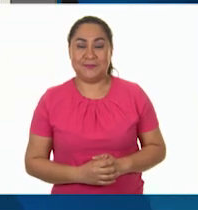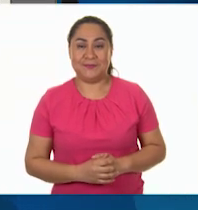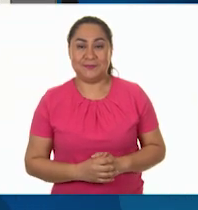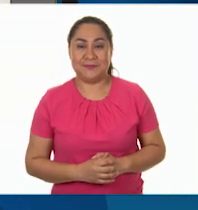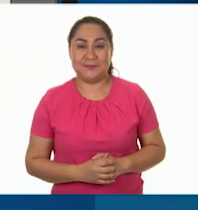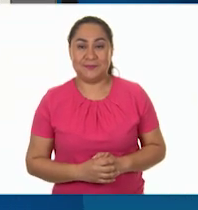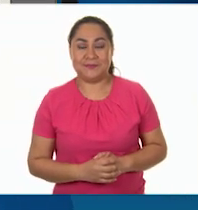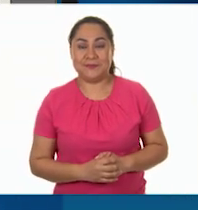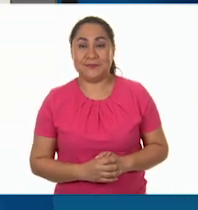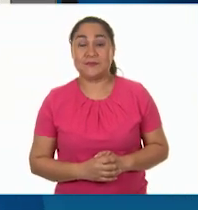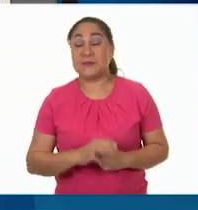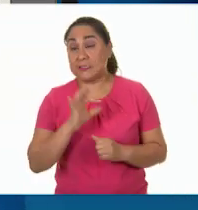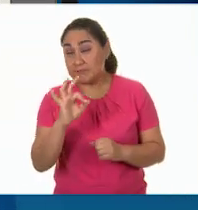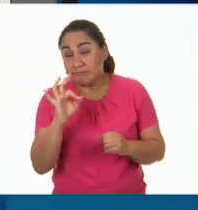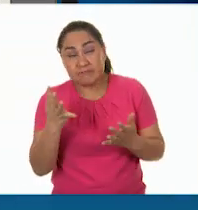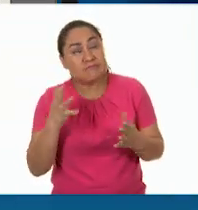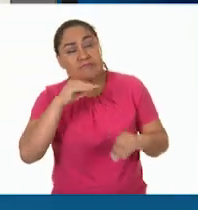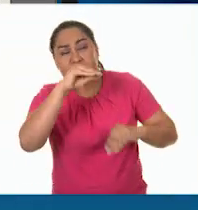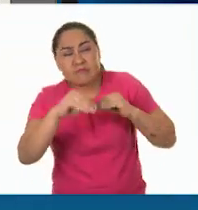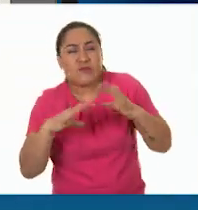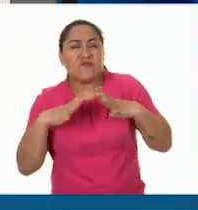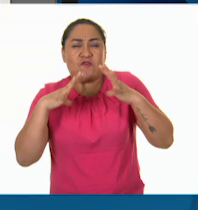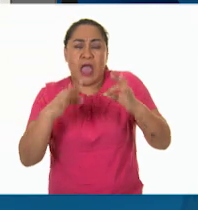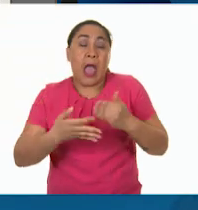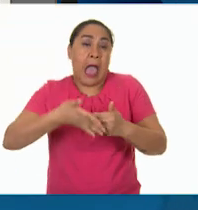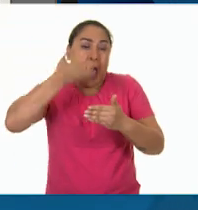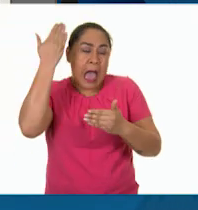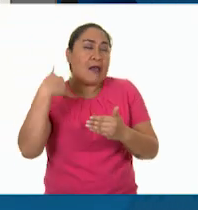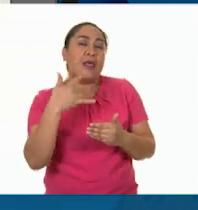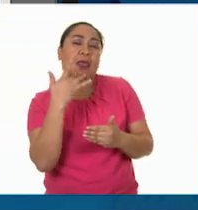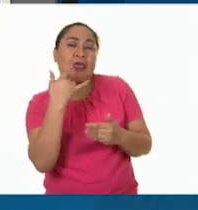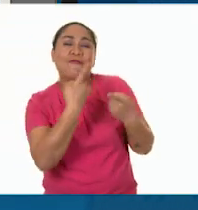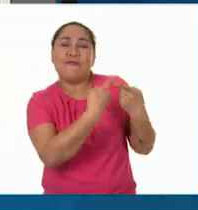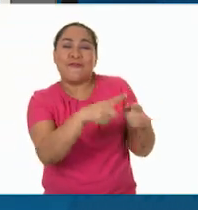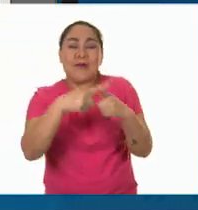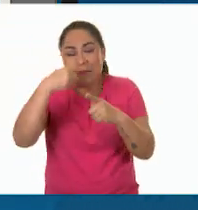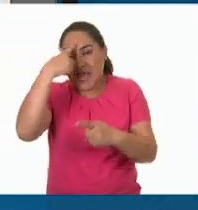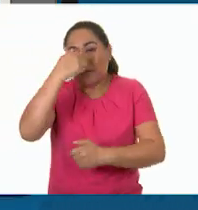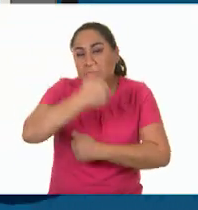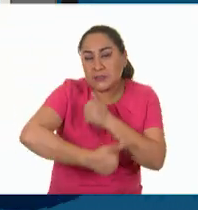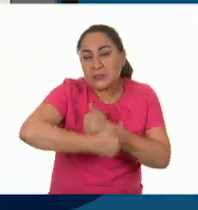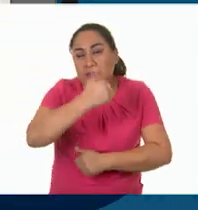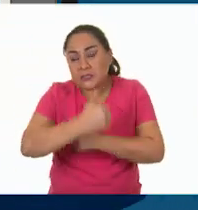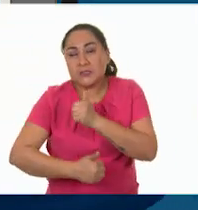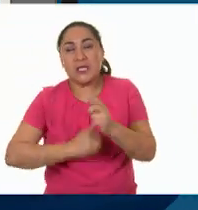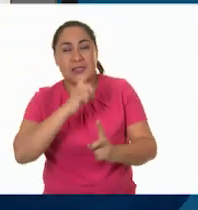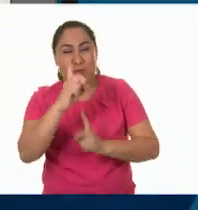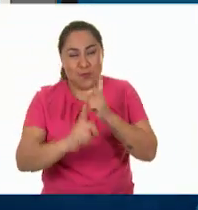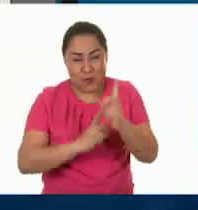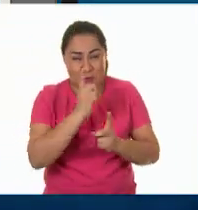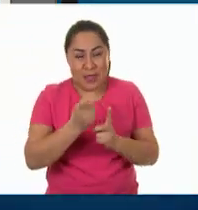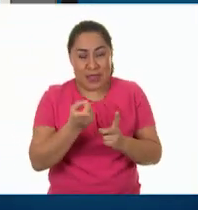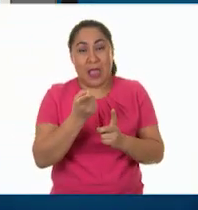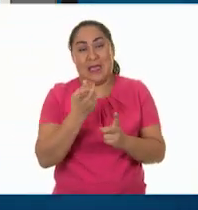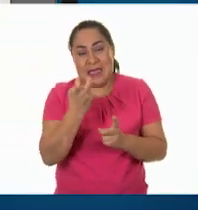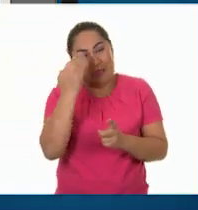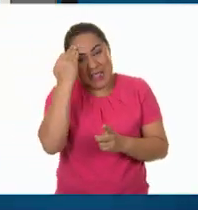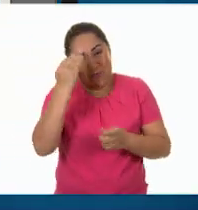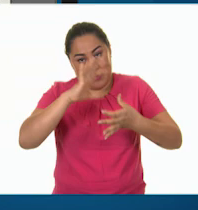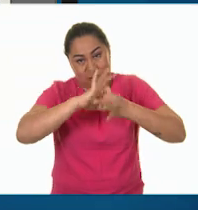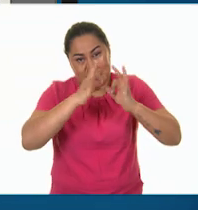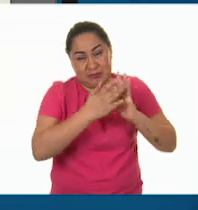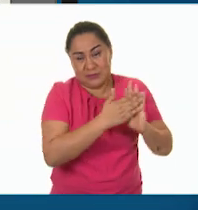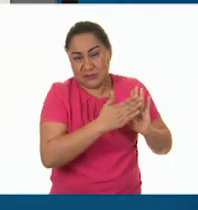La Sion, obras que después de servir de escenario para las distintas competencias atléticas, dentro del marco olímpico,